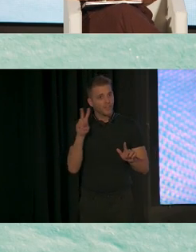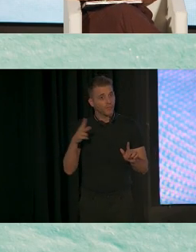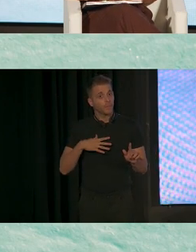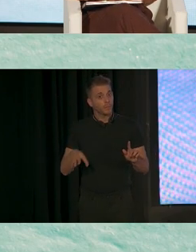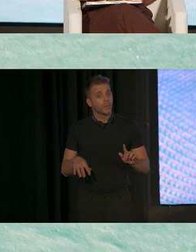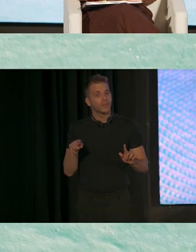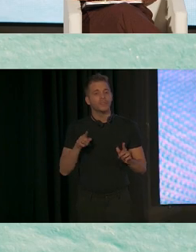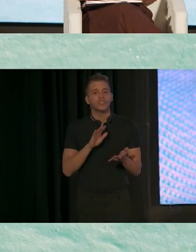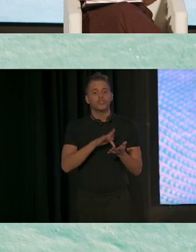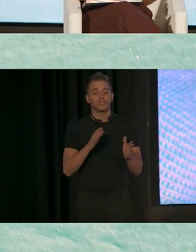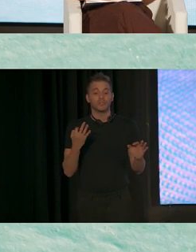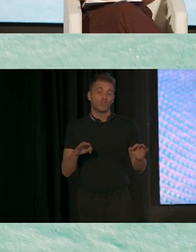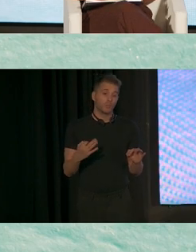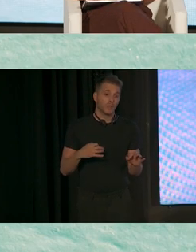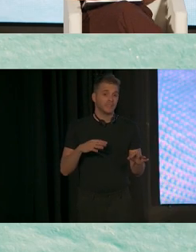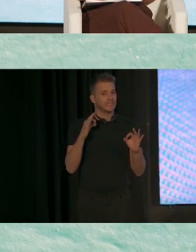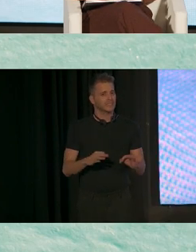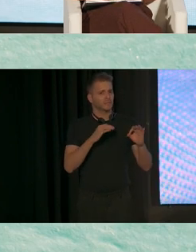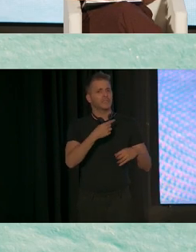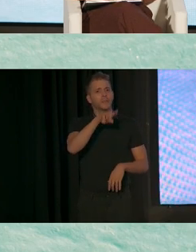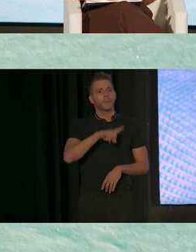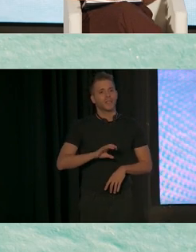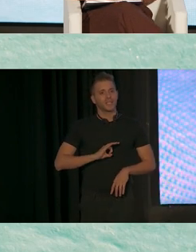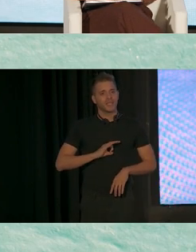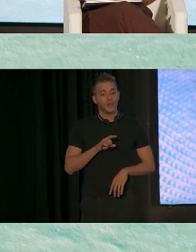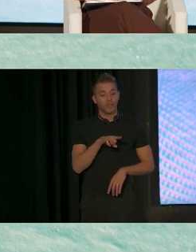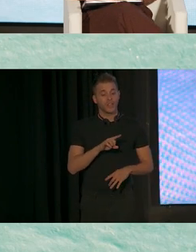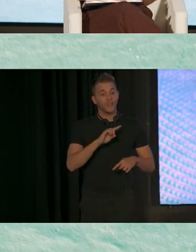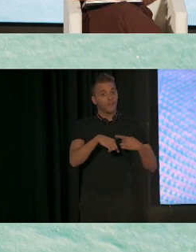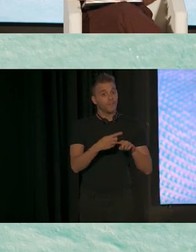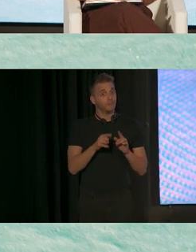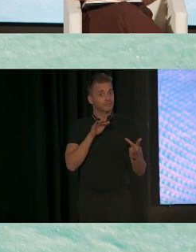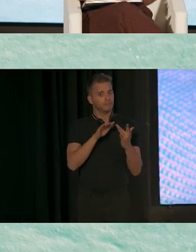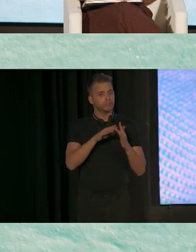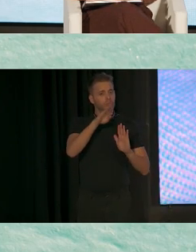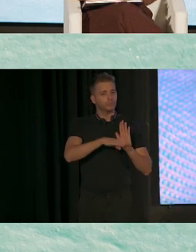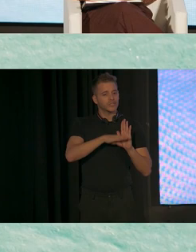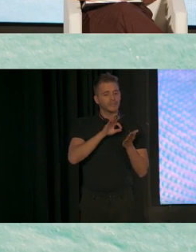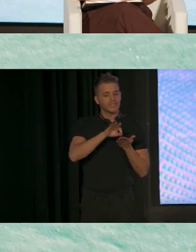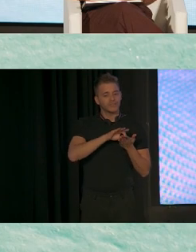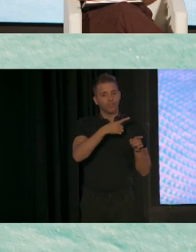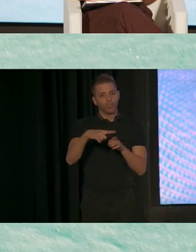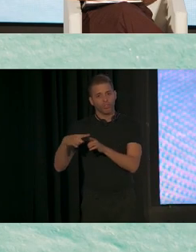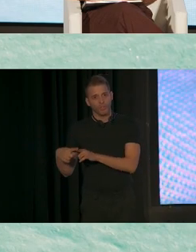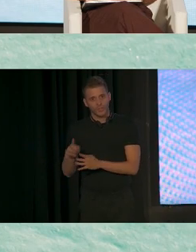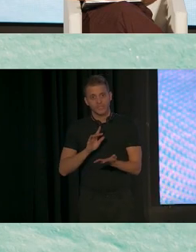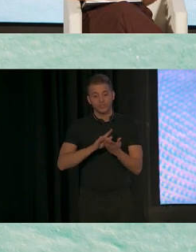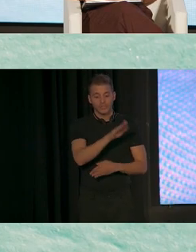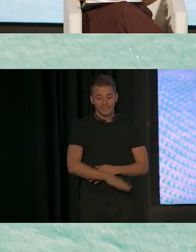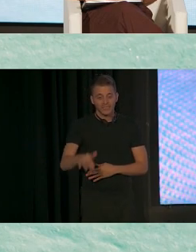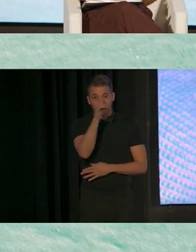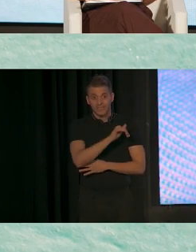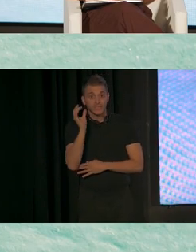es en el mes de enero. Aquí conectamos a las familias con diferentes programas y servicios disponibles con niños con